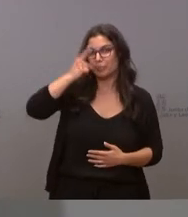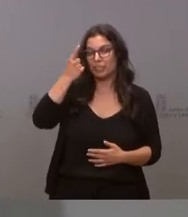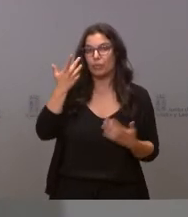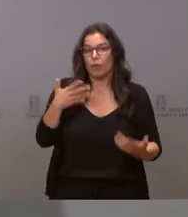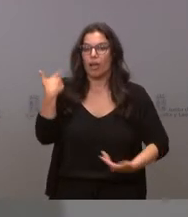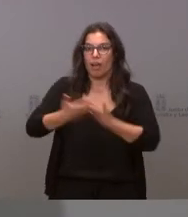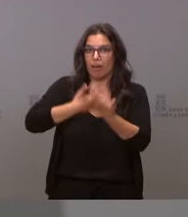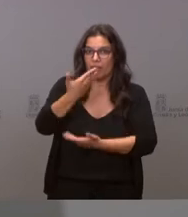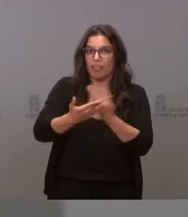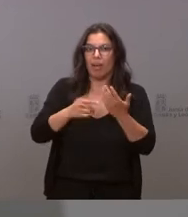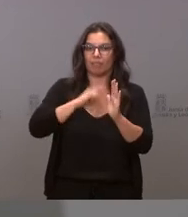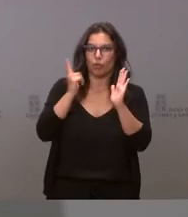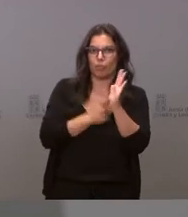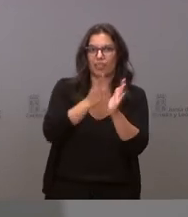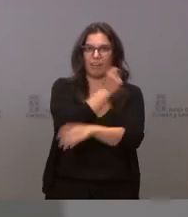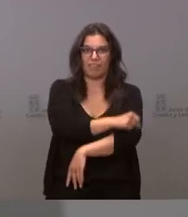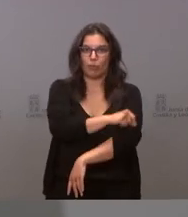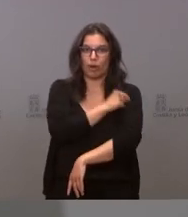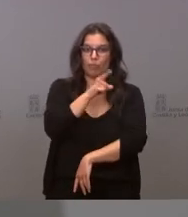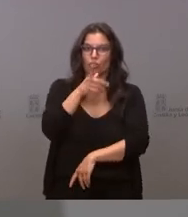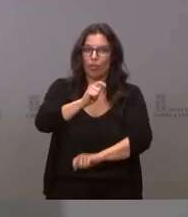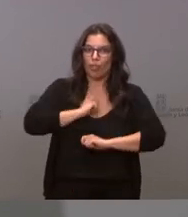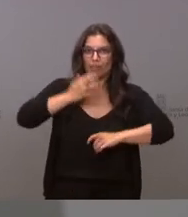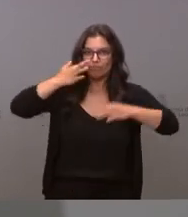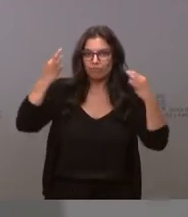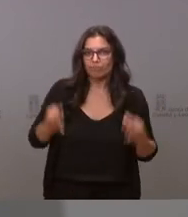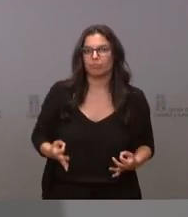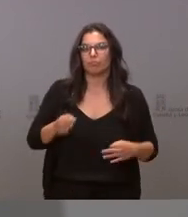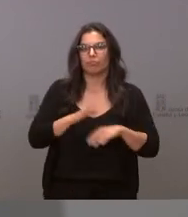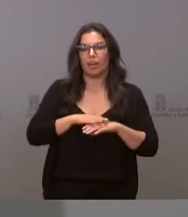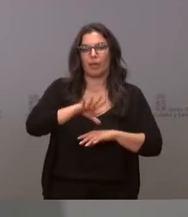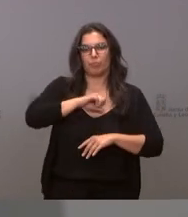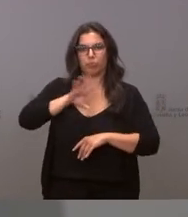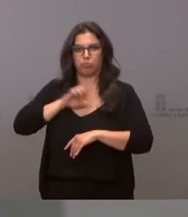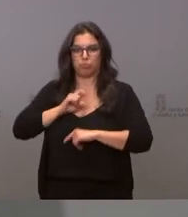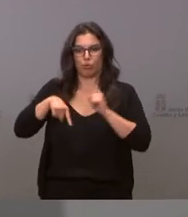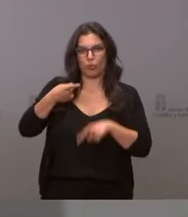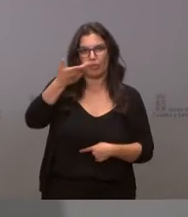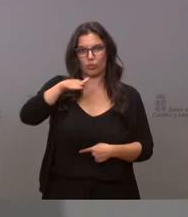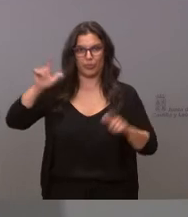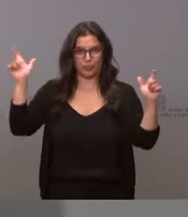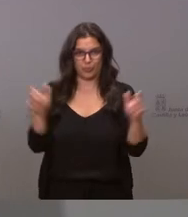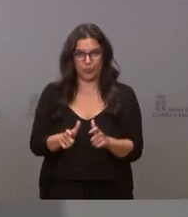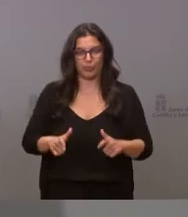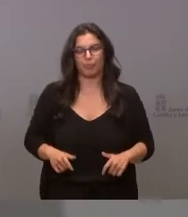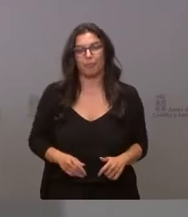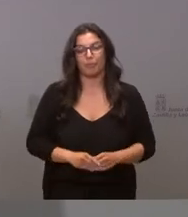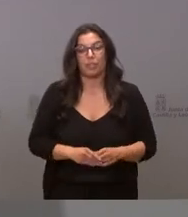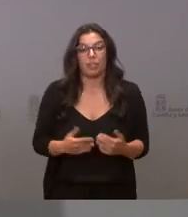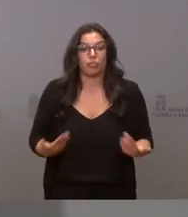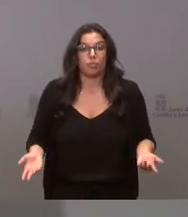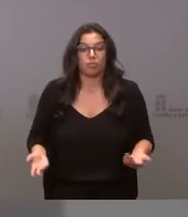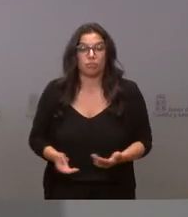en la inmunización completa que es la que nos asegura disminuir la mortalidad y disminuir los ingresos así que